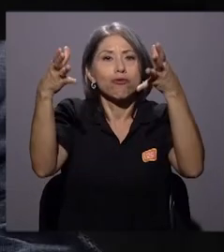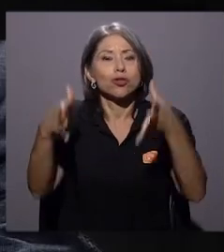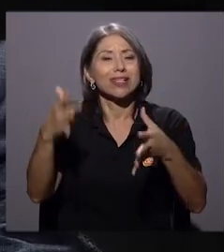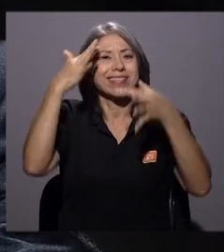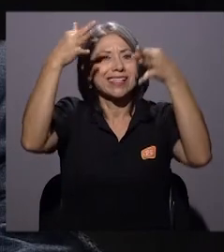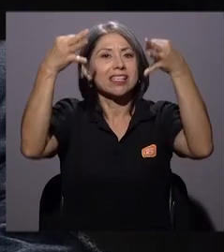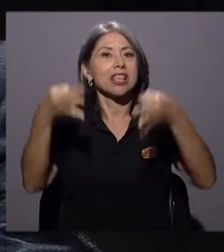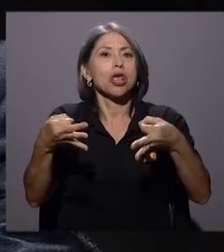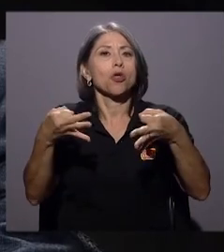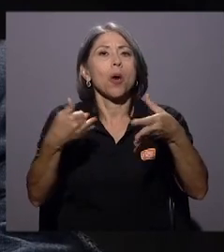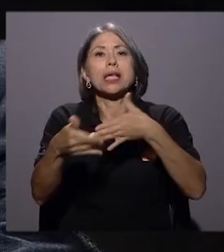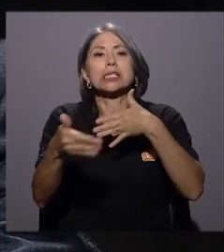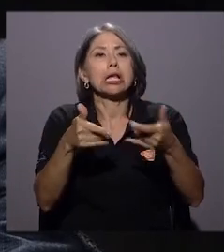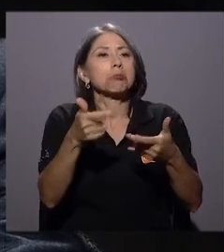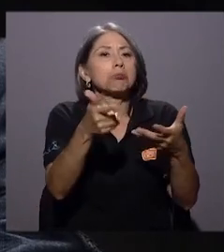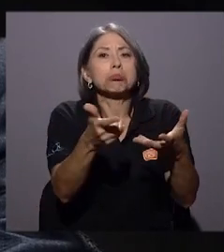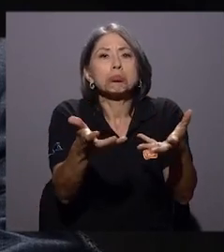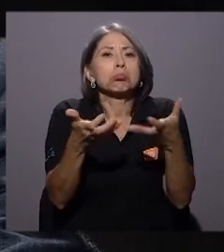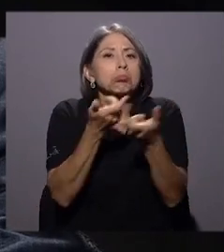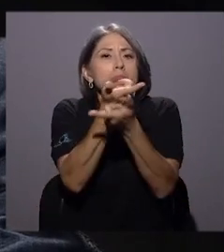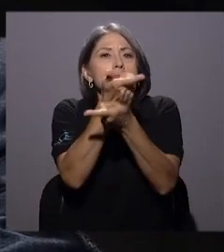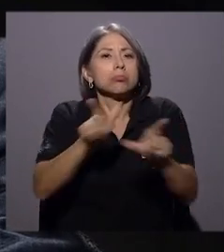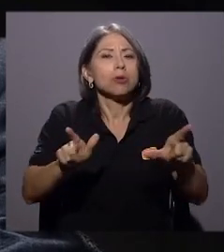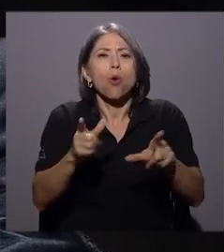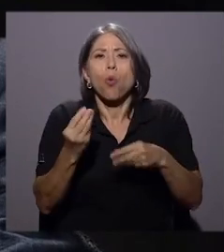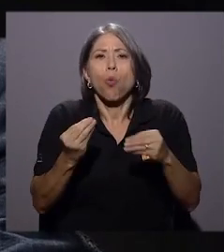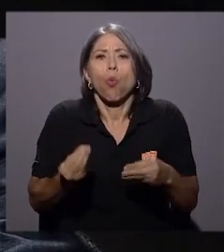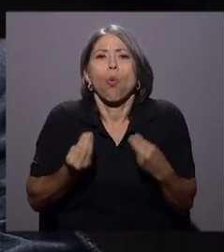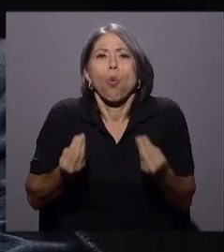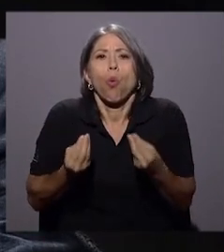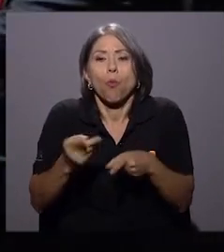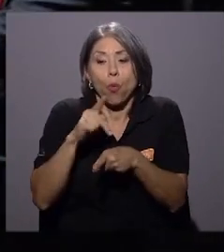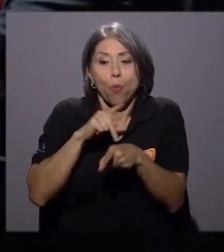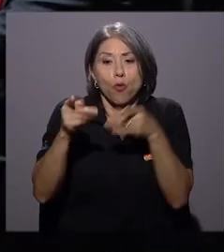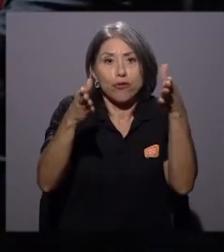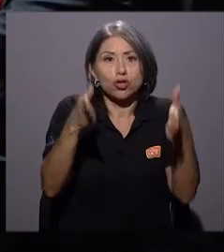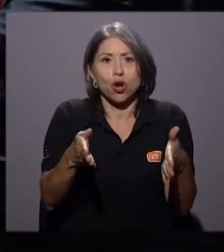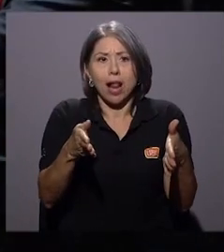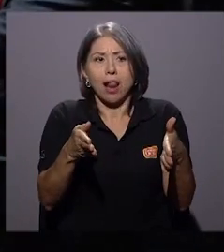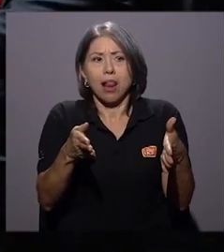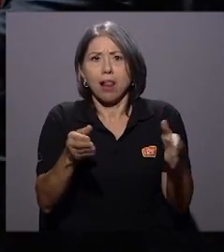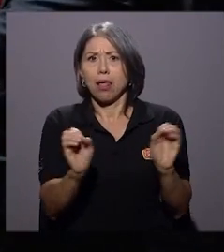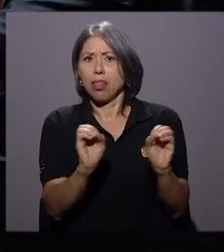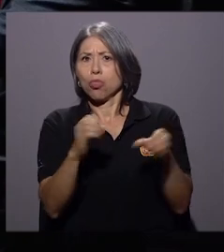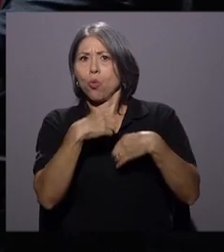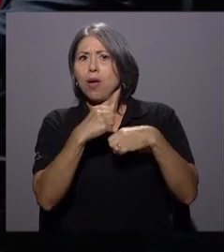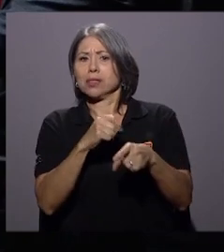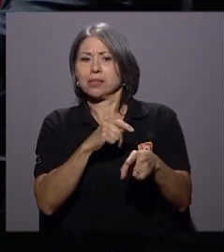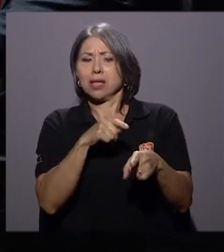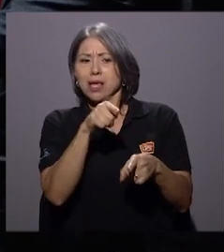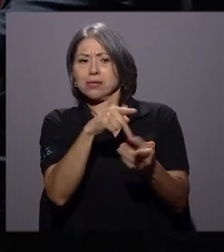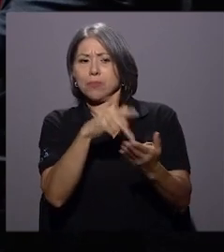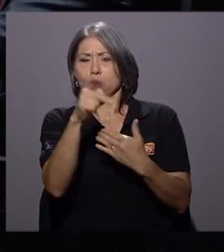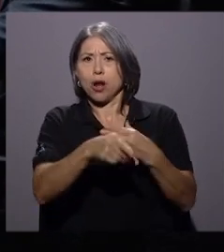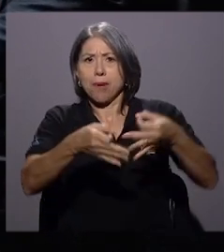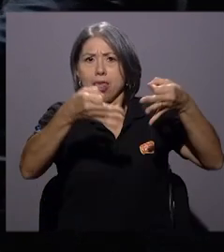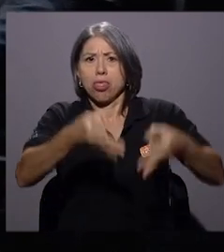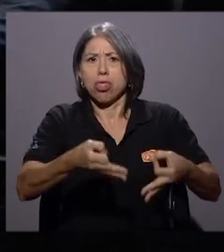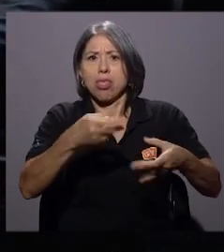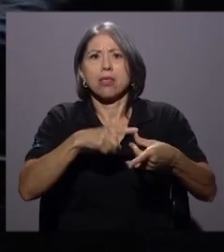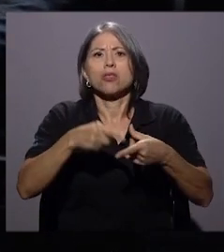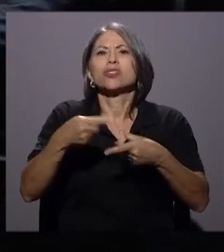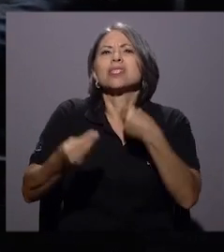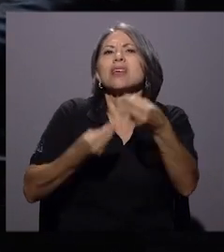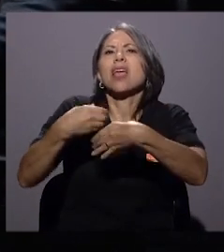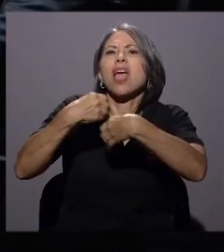Mi pregunta es, ¿cómo puede ser que un profesional que tenga que implementar un programa no lo haga? ¿Qué hace entonces en su cotidianidad en la clase?